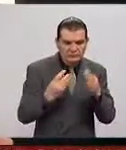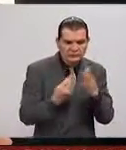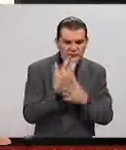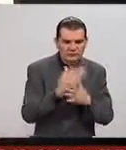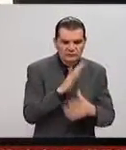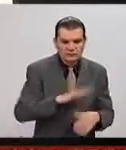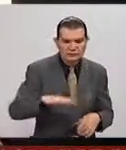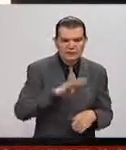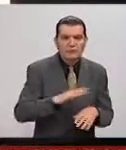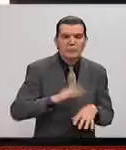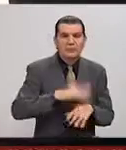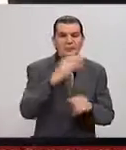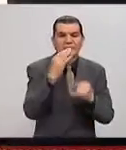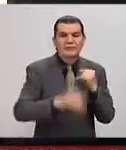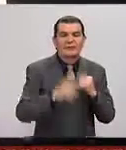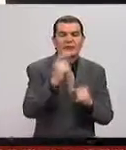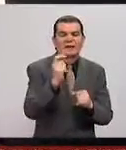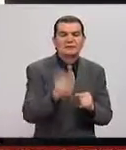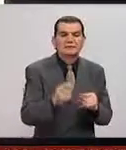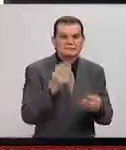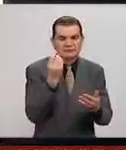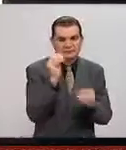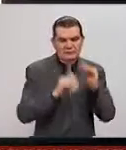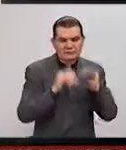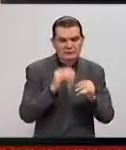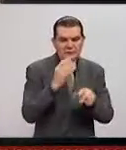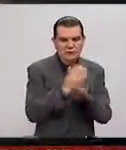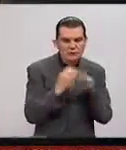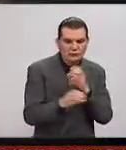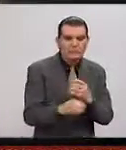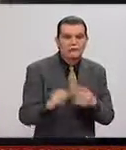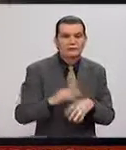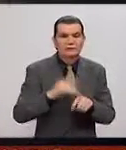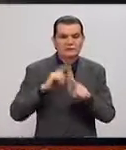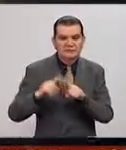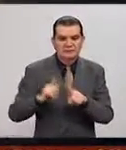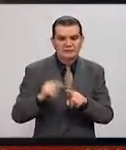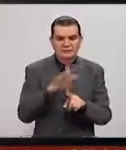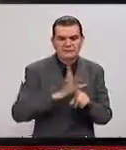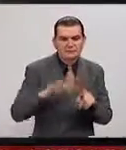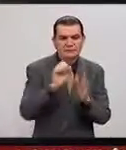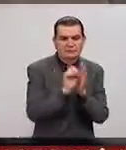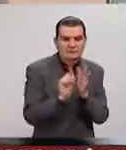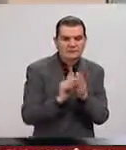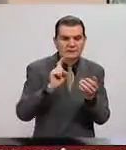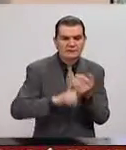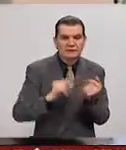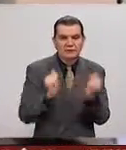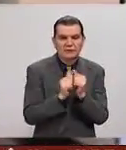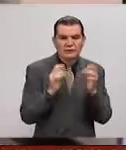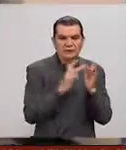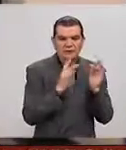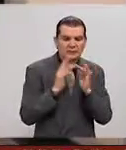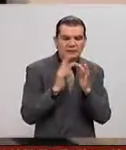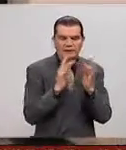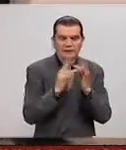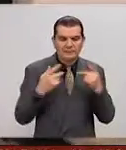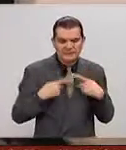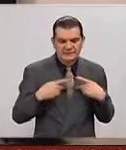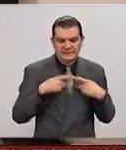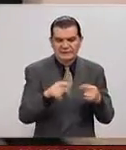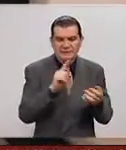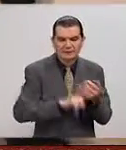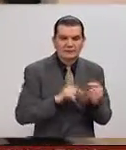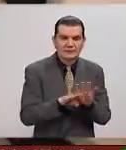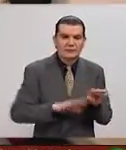bienestar, porque a fin de cuentas lo que se diseña son objetos, entornos, sistemas que tienen contacto con las personas. Y eso evidentemente